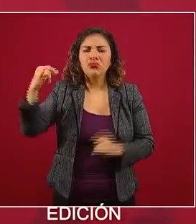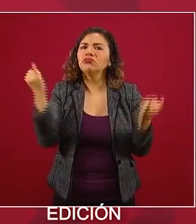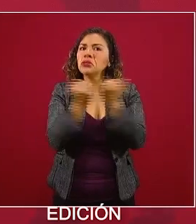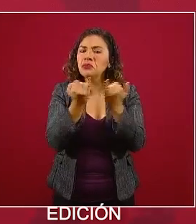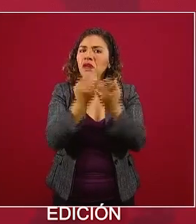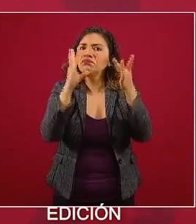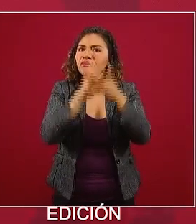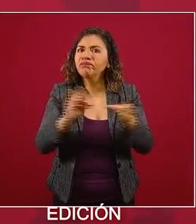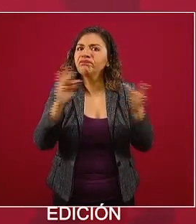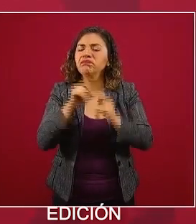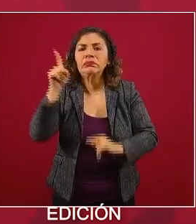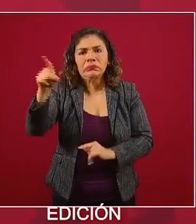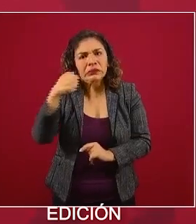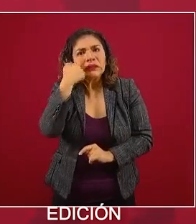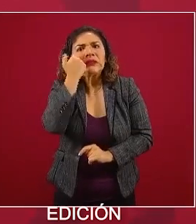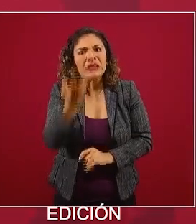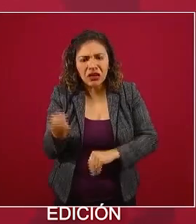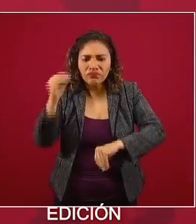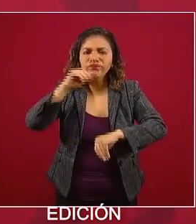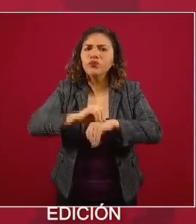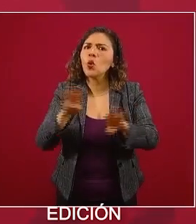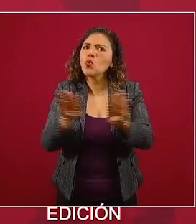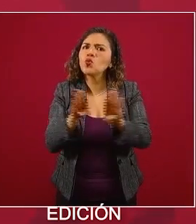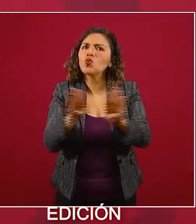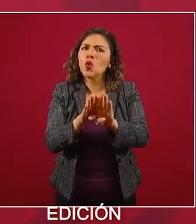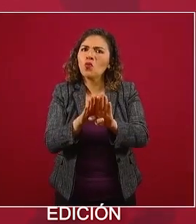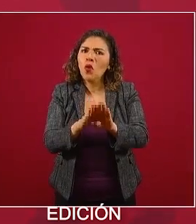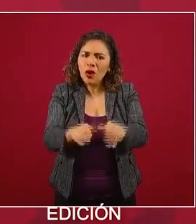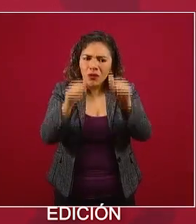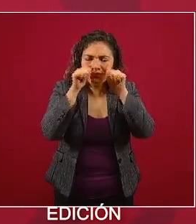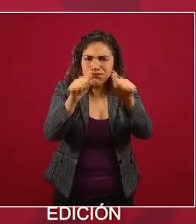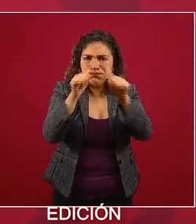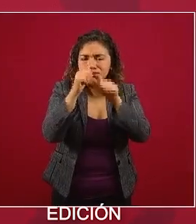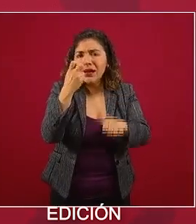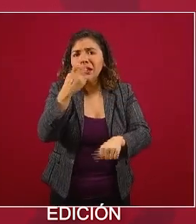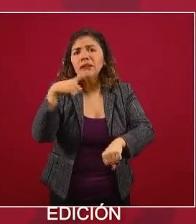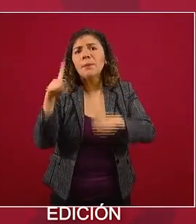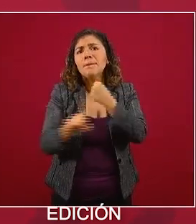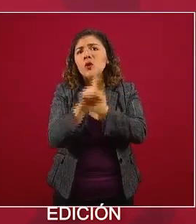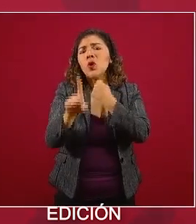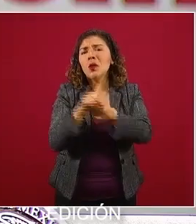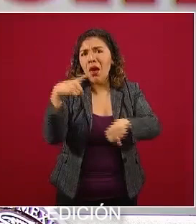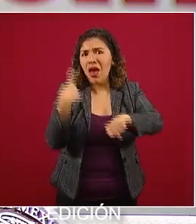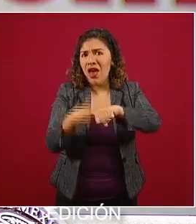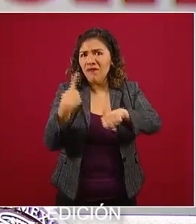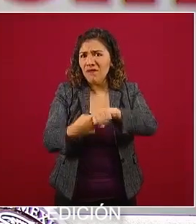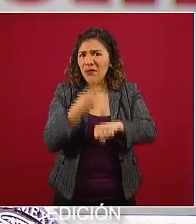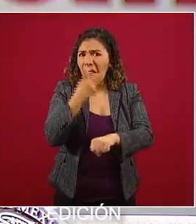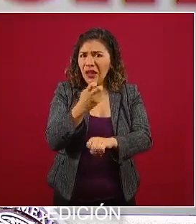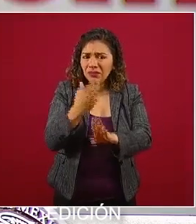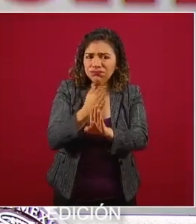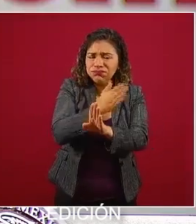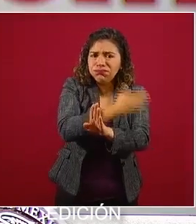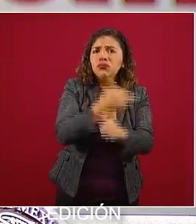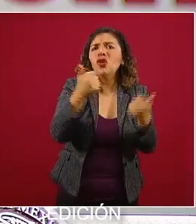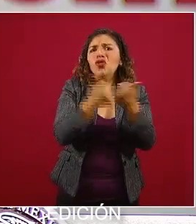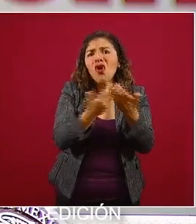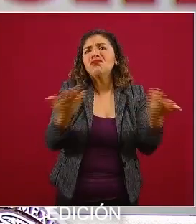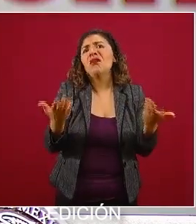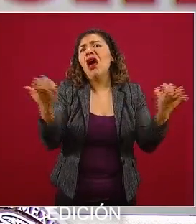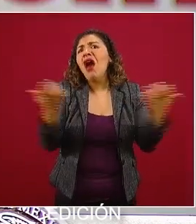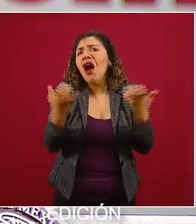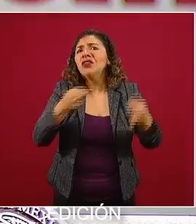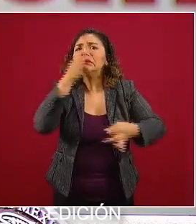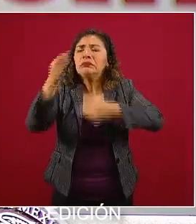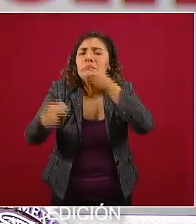sobre la intención de abordar frontalmente este problema de las enfermedades crónicas con distintas campañas que